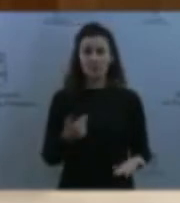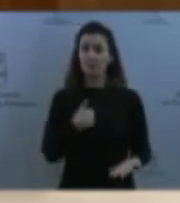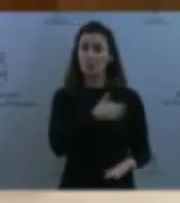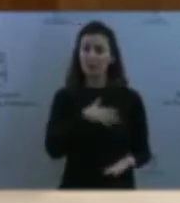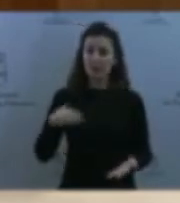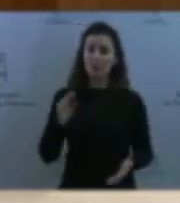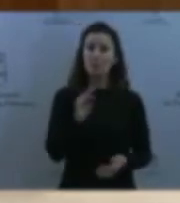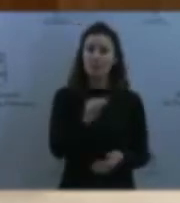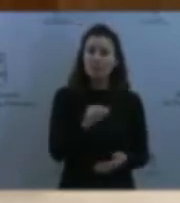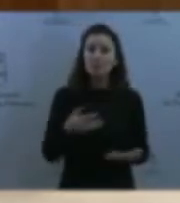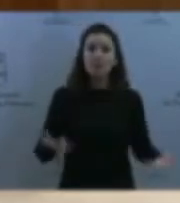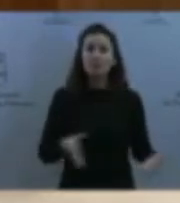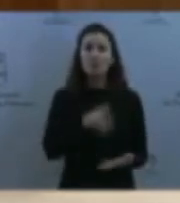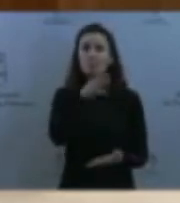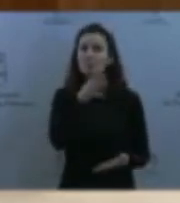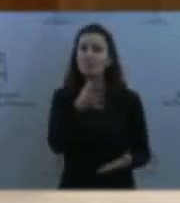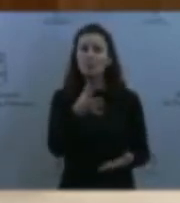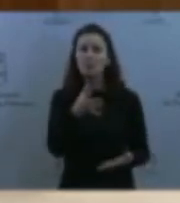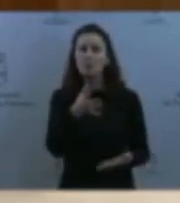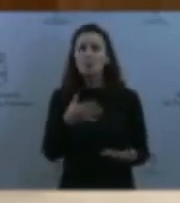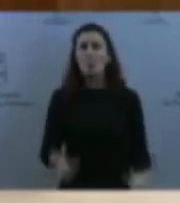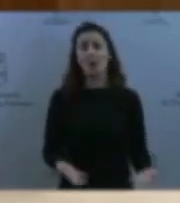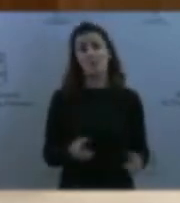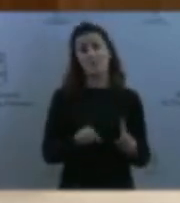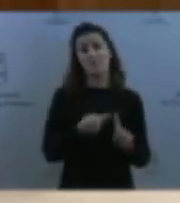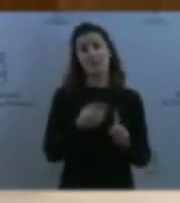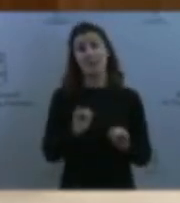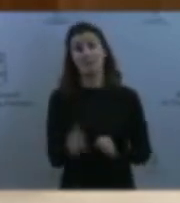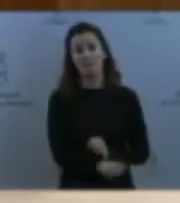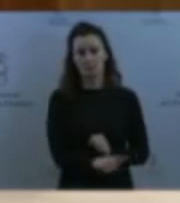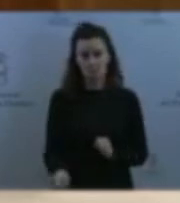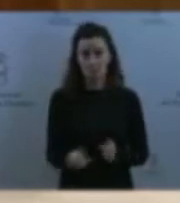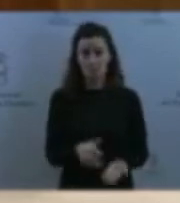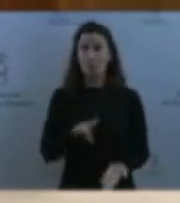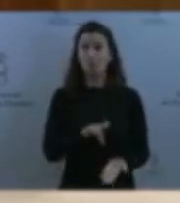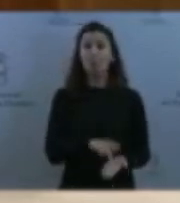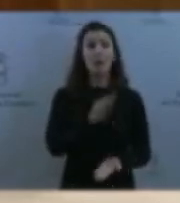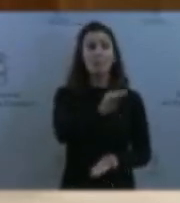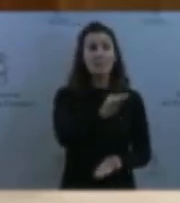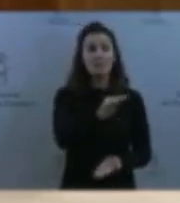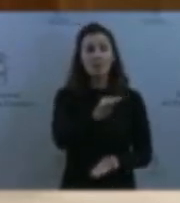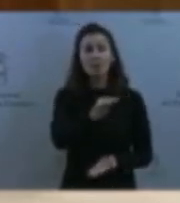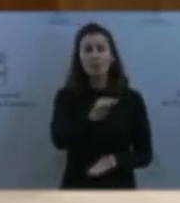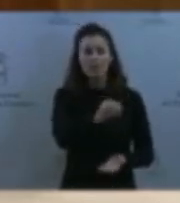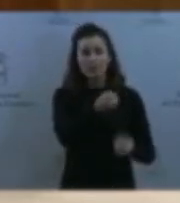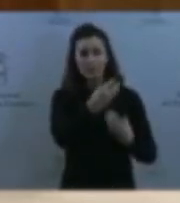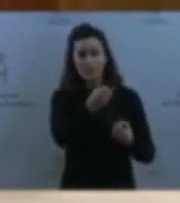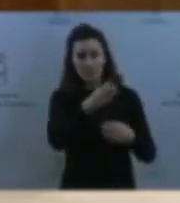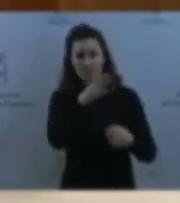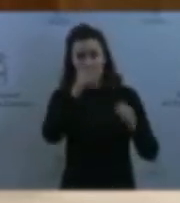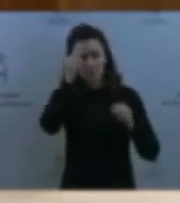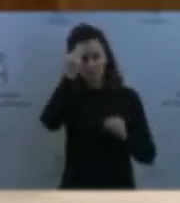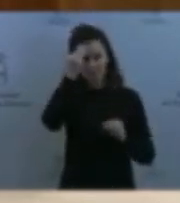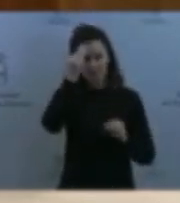tiene. Porque cuando le solicité una información acerca de si estaba prevista la contratación de intérpretes en los